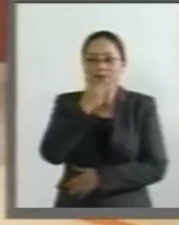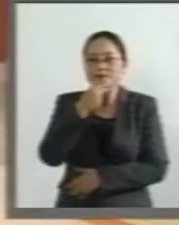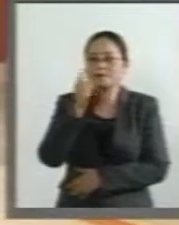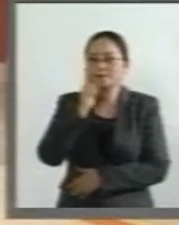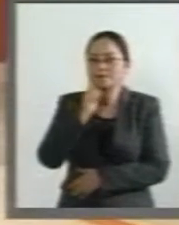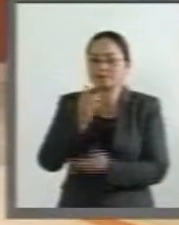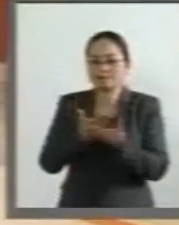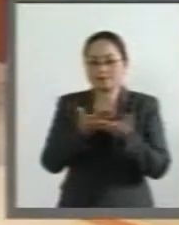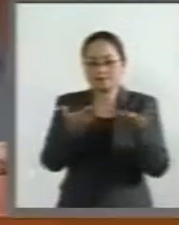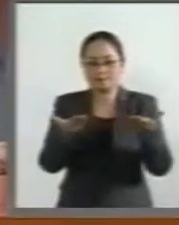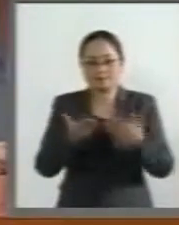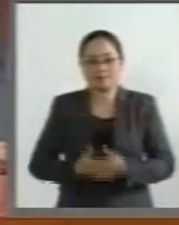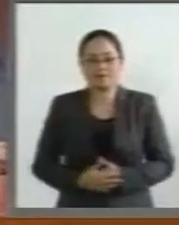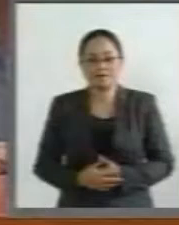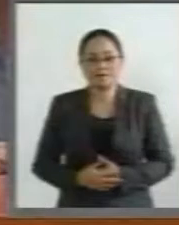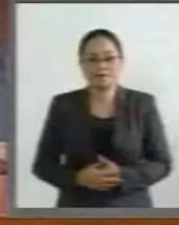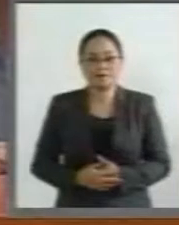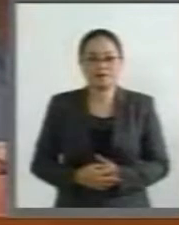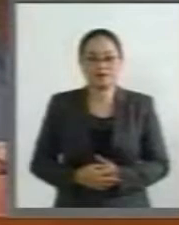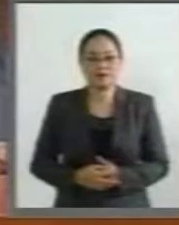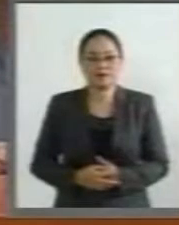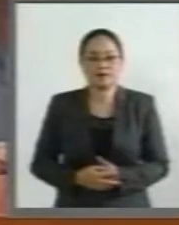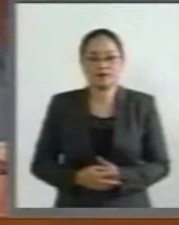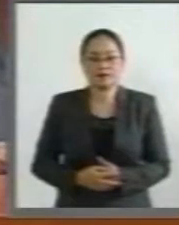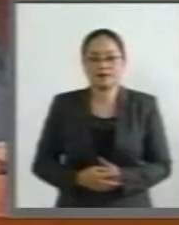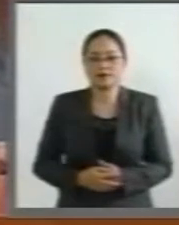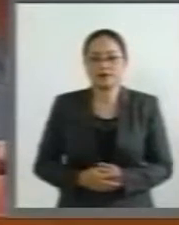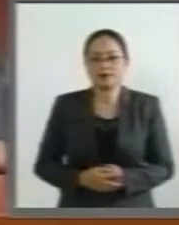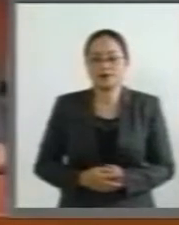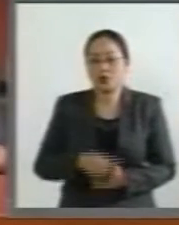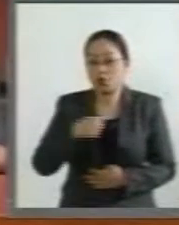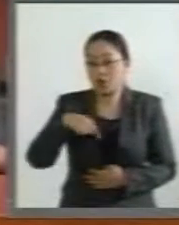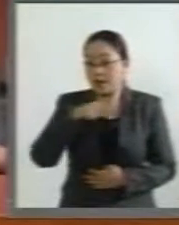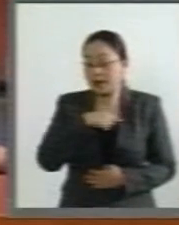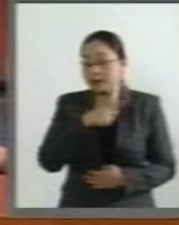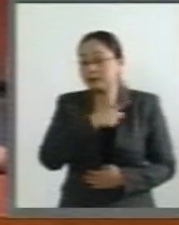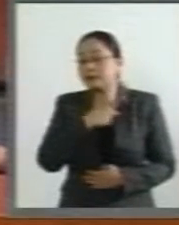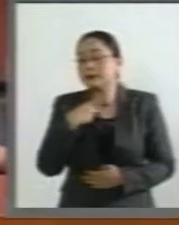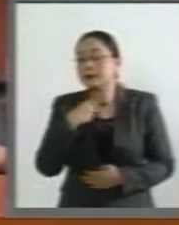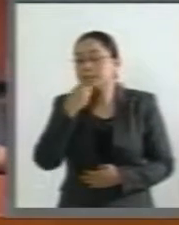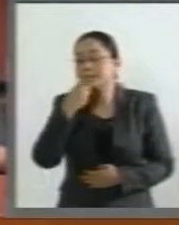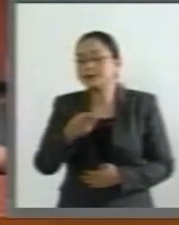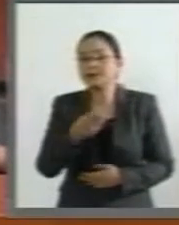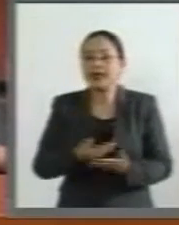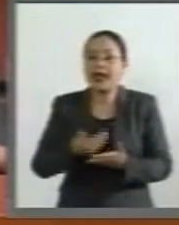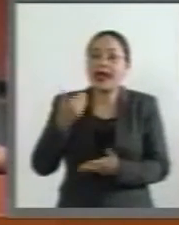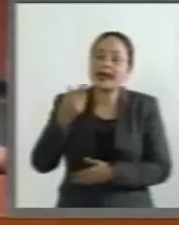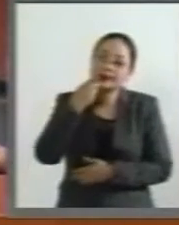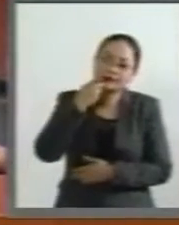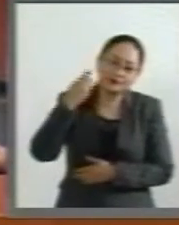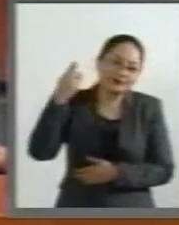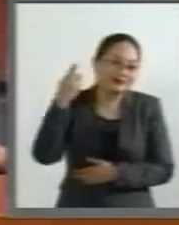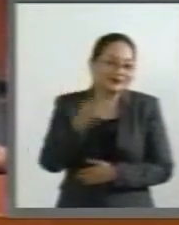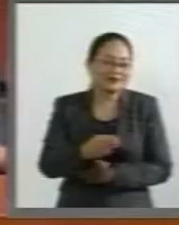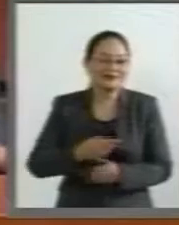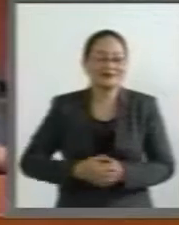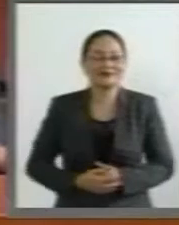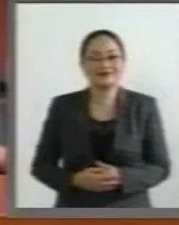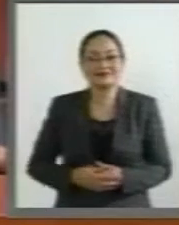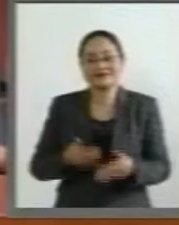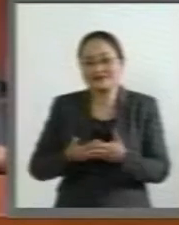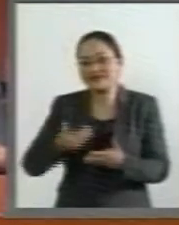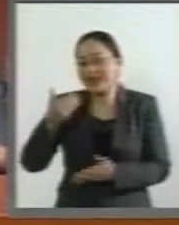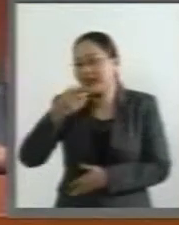senadoras. Tendríamos que decir otra vez, se los dijimos, se los